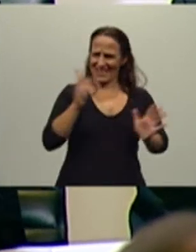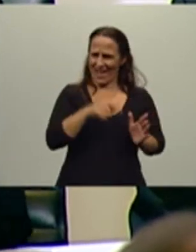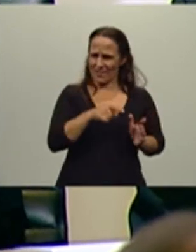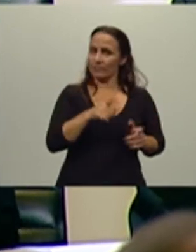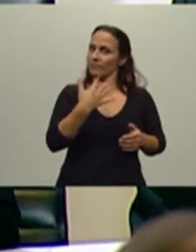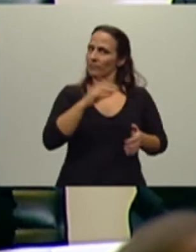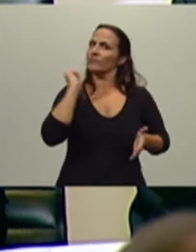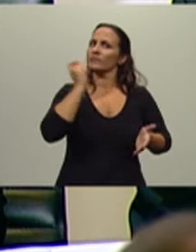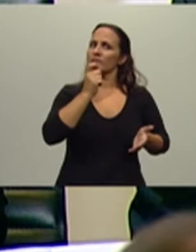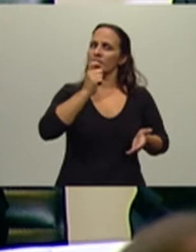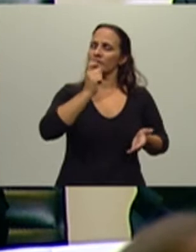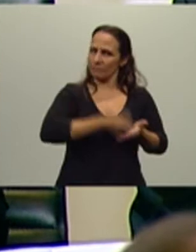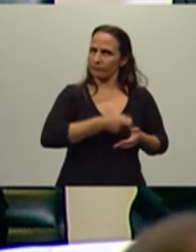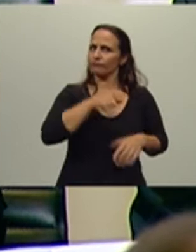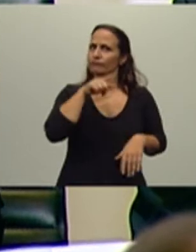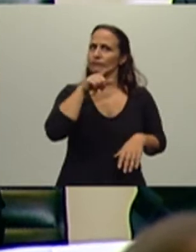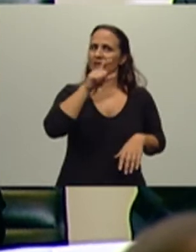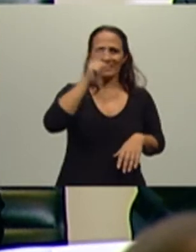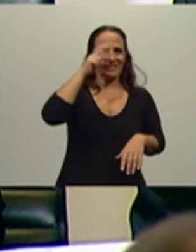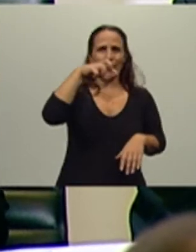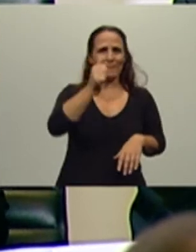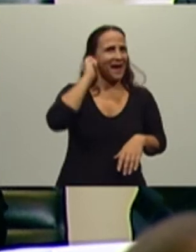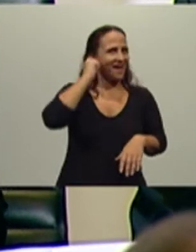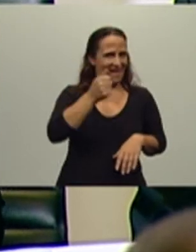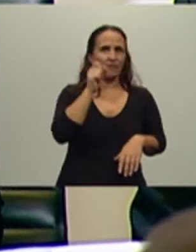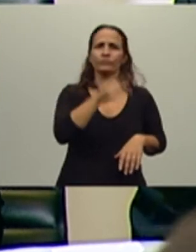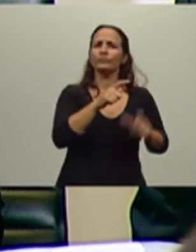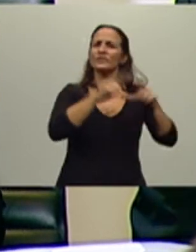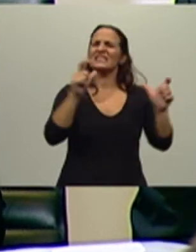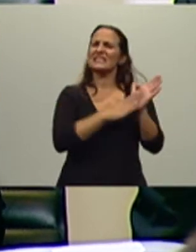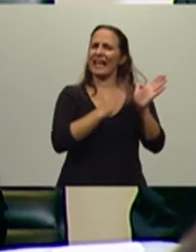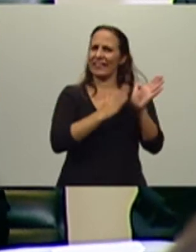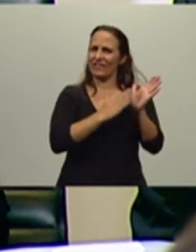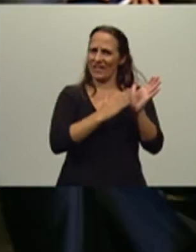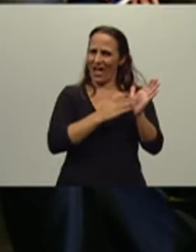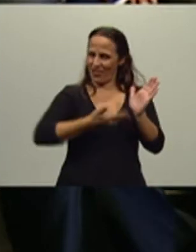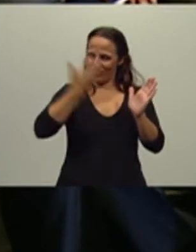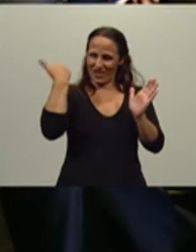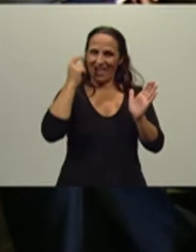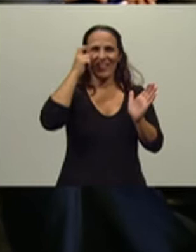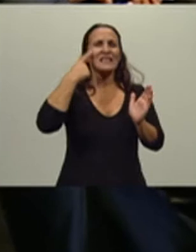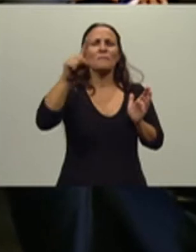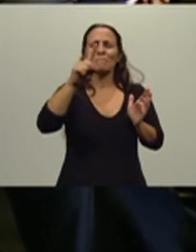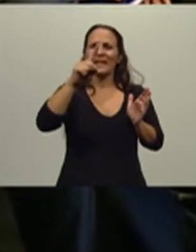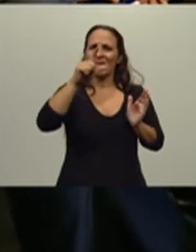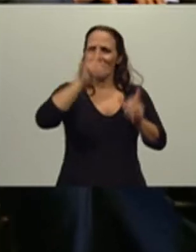CEPAGA, que es este certificado en el que se han inscrito 10.000